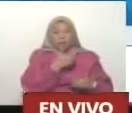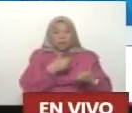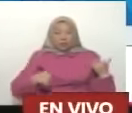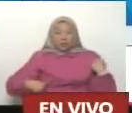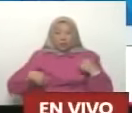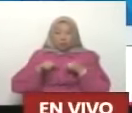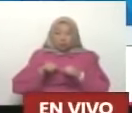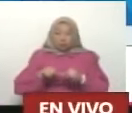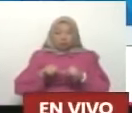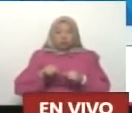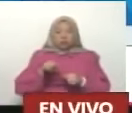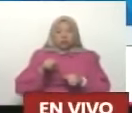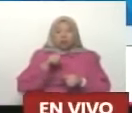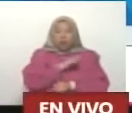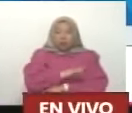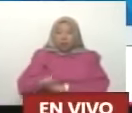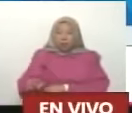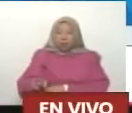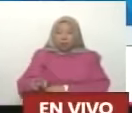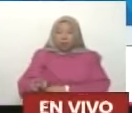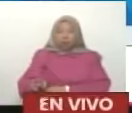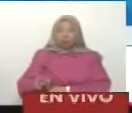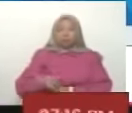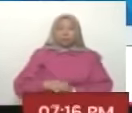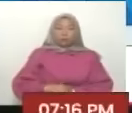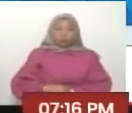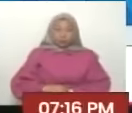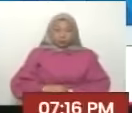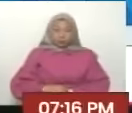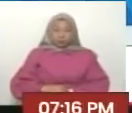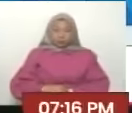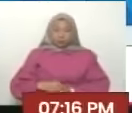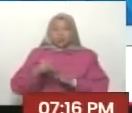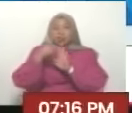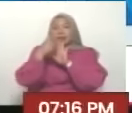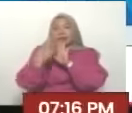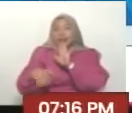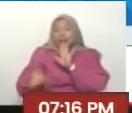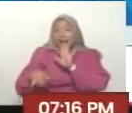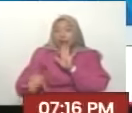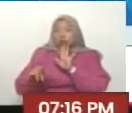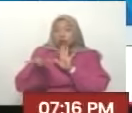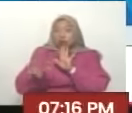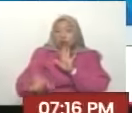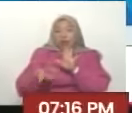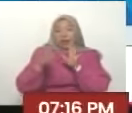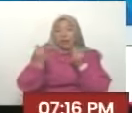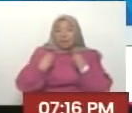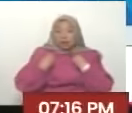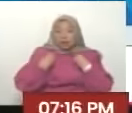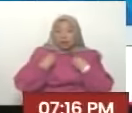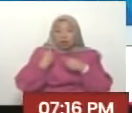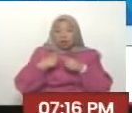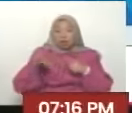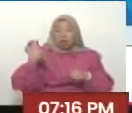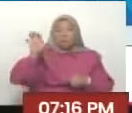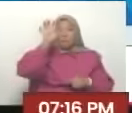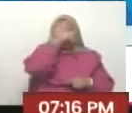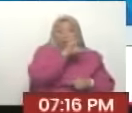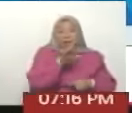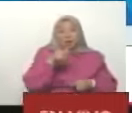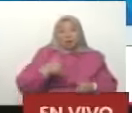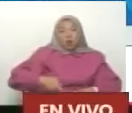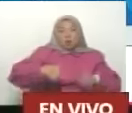para que ustedes vean de donde viene el derecho de asilo y el derecho y la